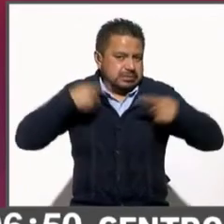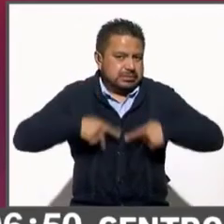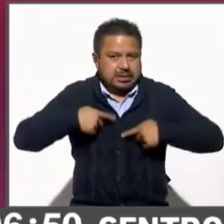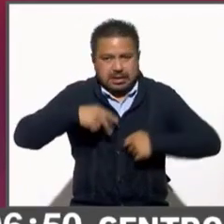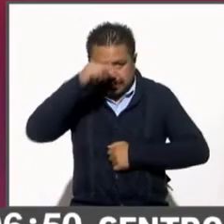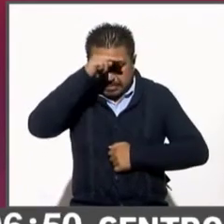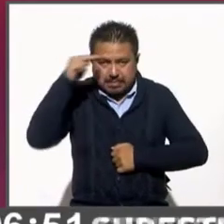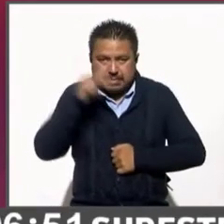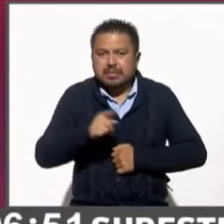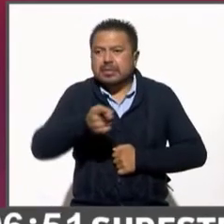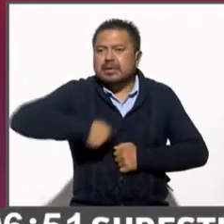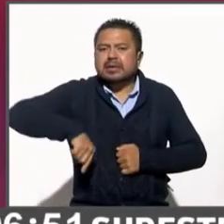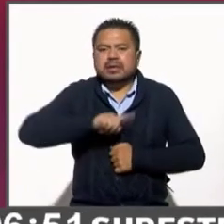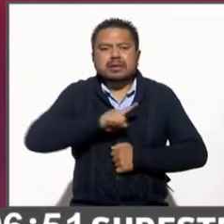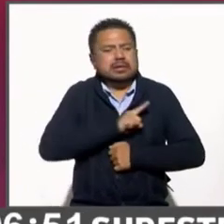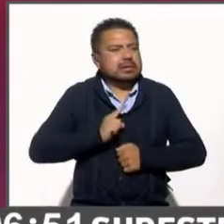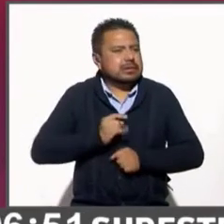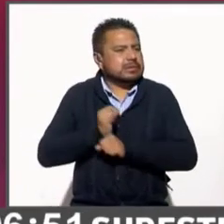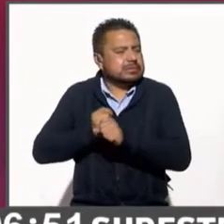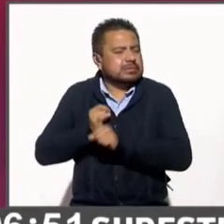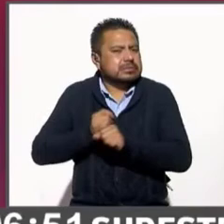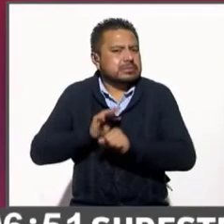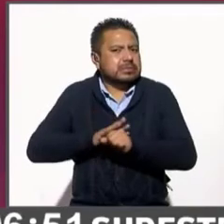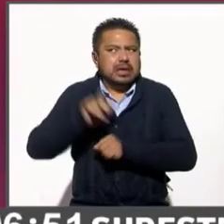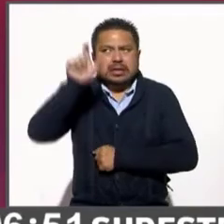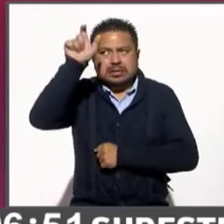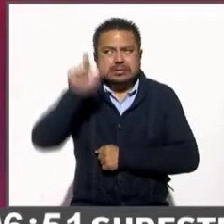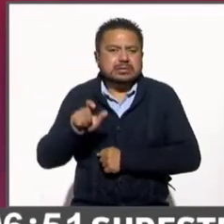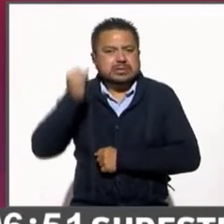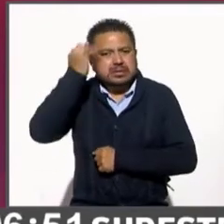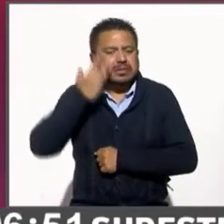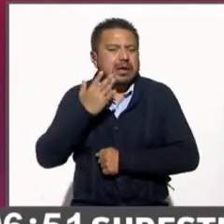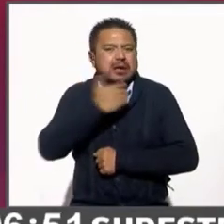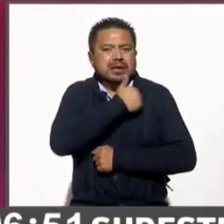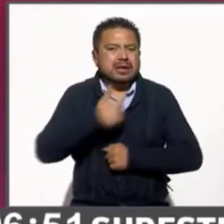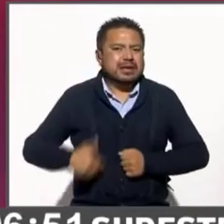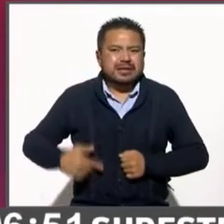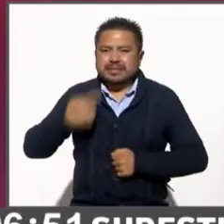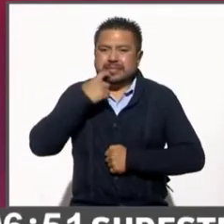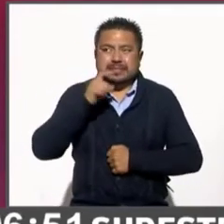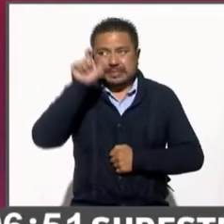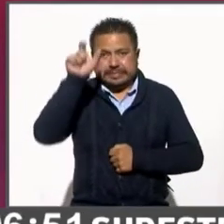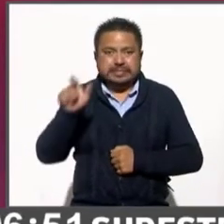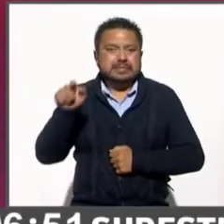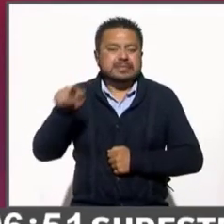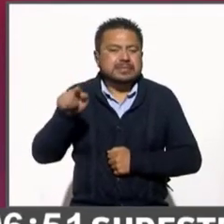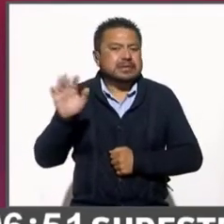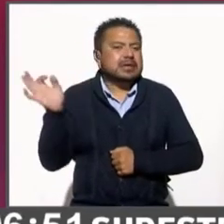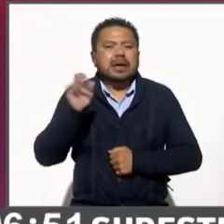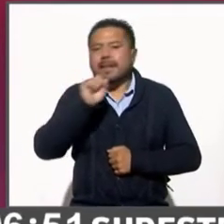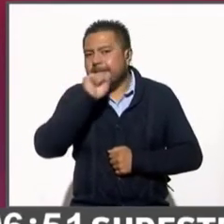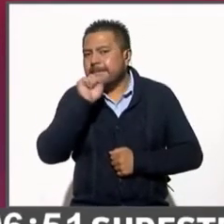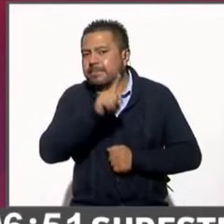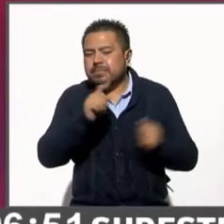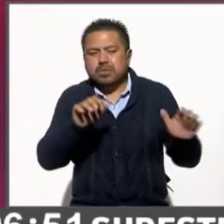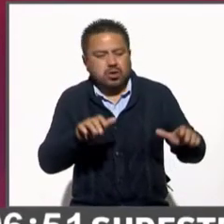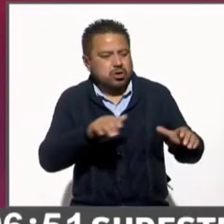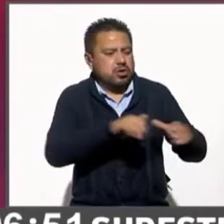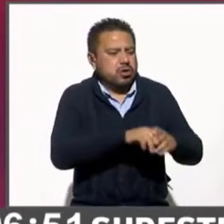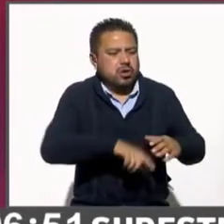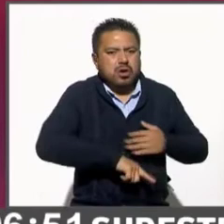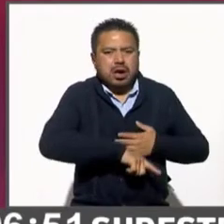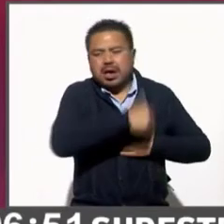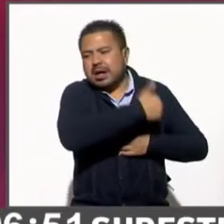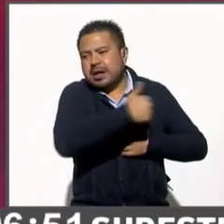evaluando más a la figura presidencial a Andrés Manuel López Obrador que propiamente sus acciones de gobierno o sus